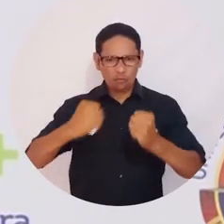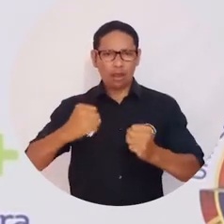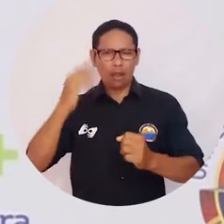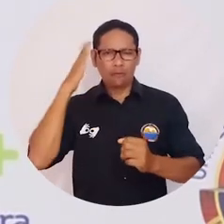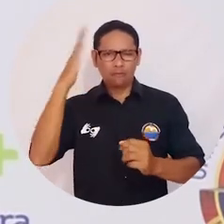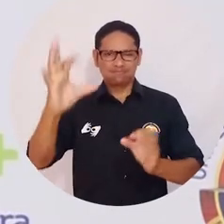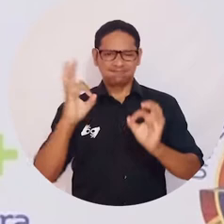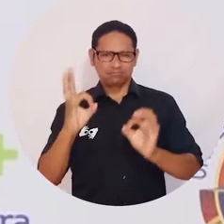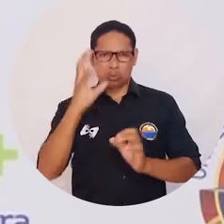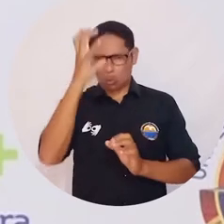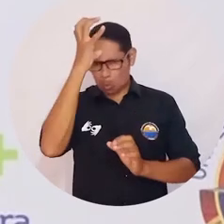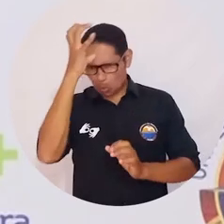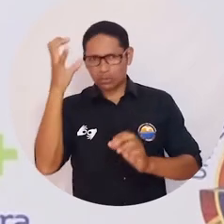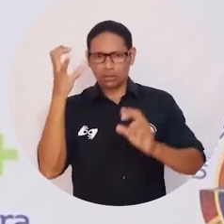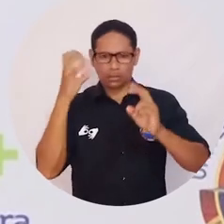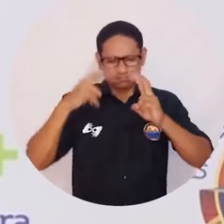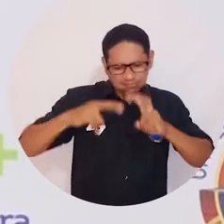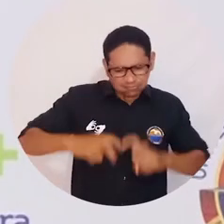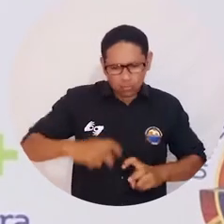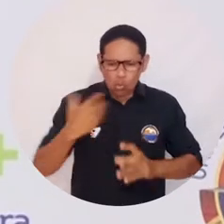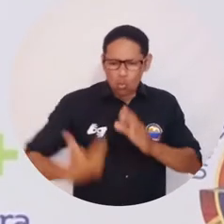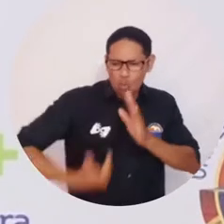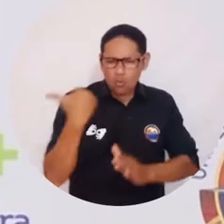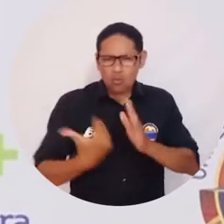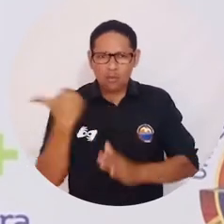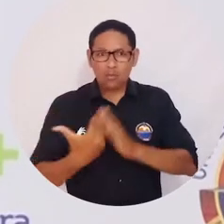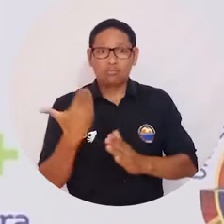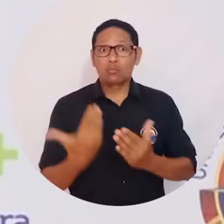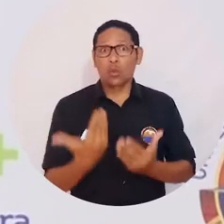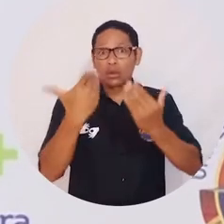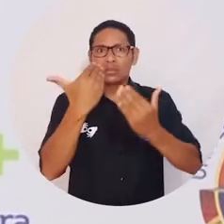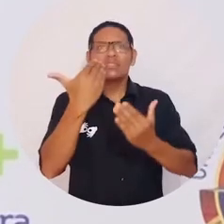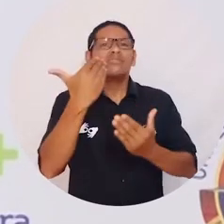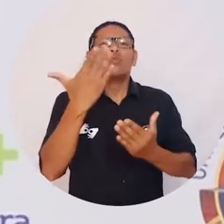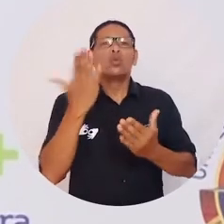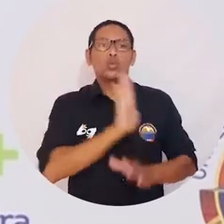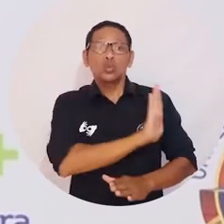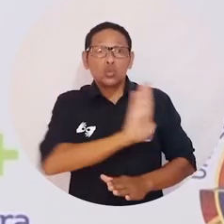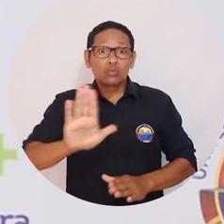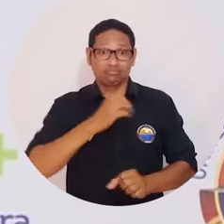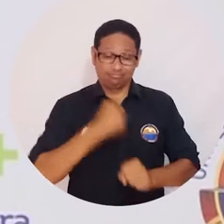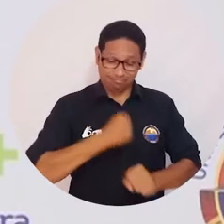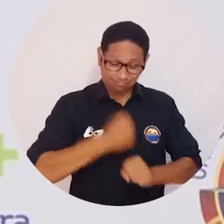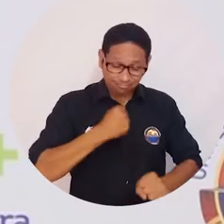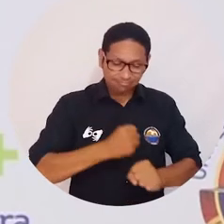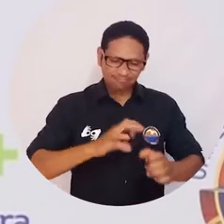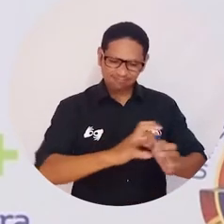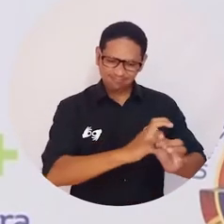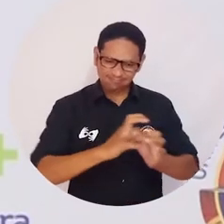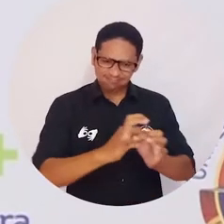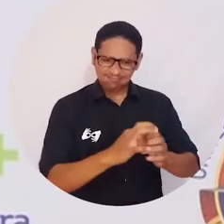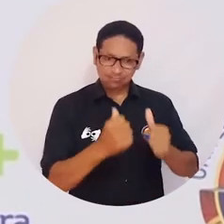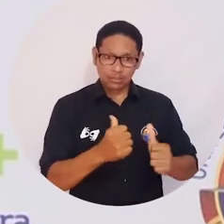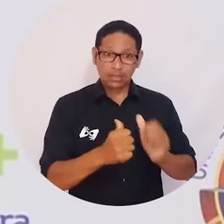es una apuesta del futuro basada en el conocimiento, en investigación y en la innovación. Y eso ha sido posible gracias al compromiso y al trabajo de todos